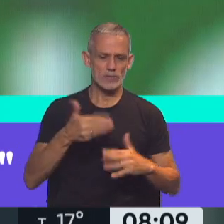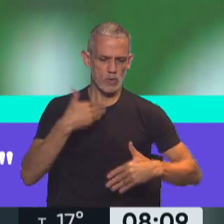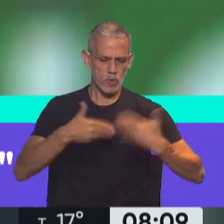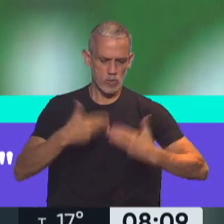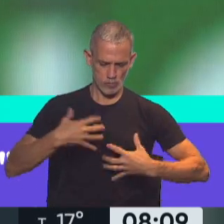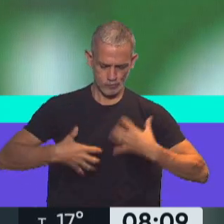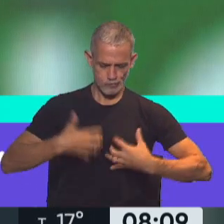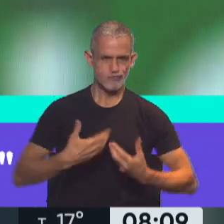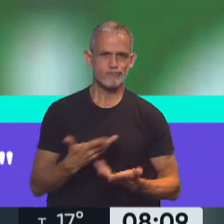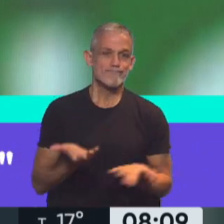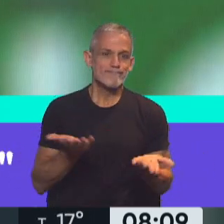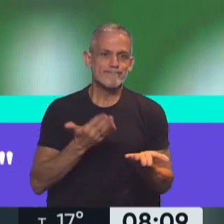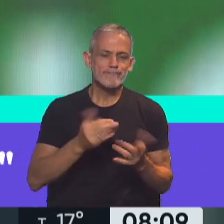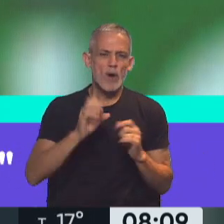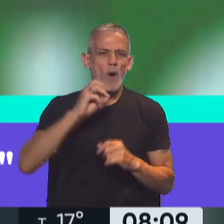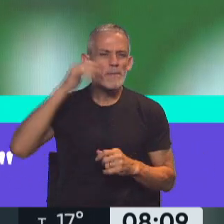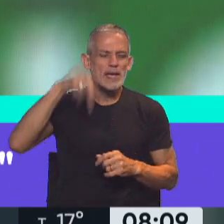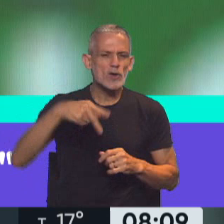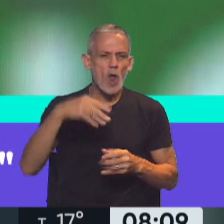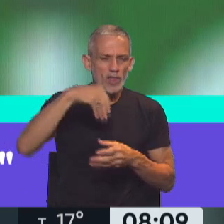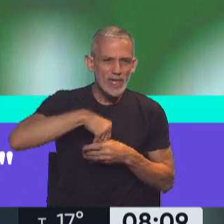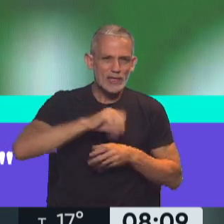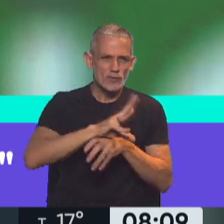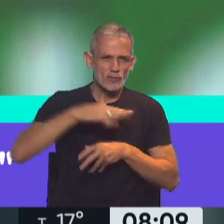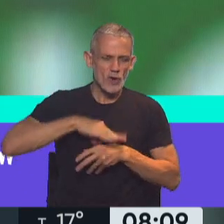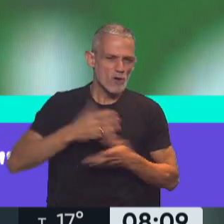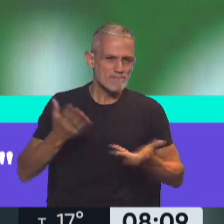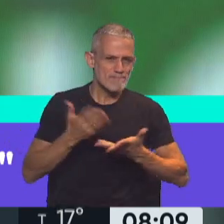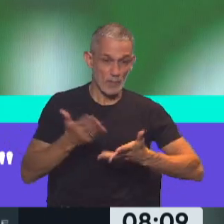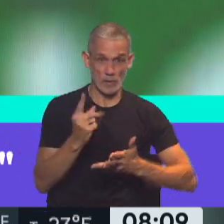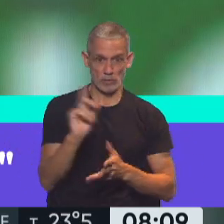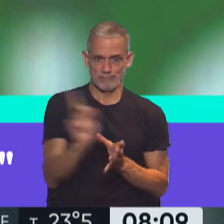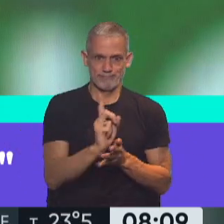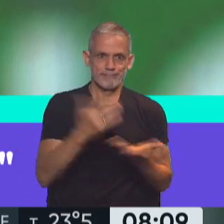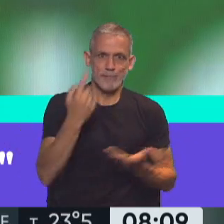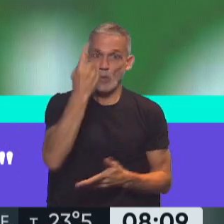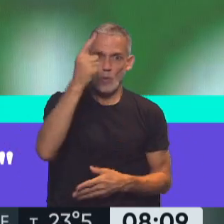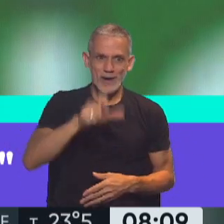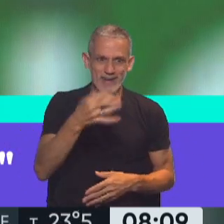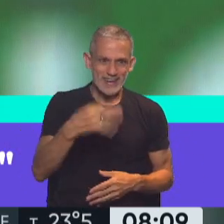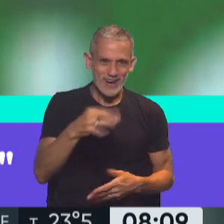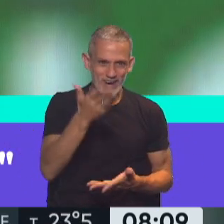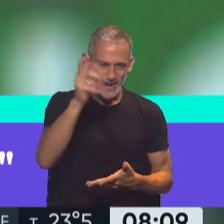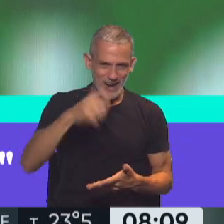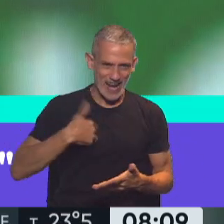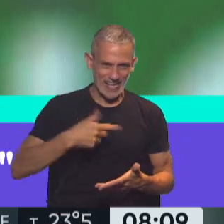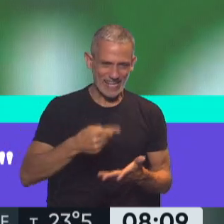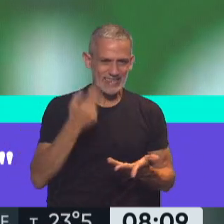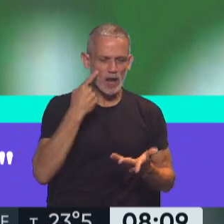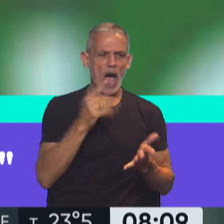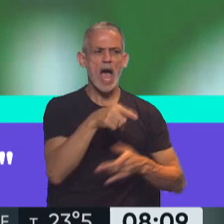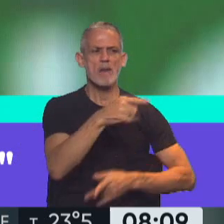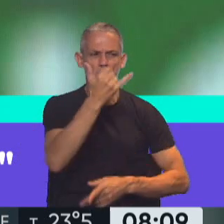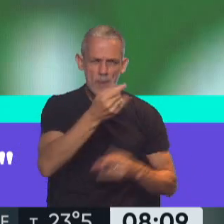en el organismo esta nueva variante de coronavirus. Porque es un caso testigo que nos puede servir como para poder